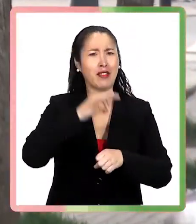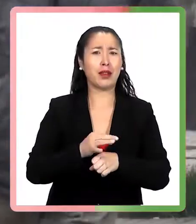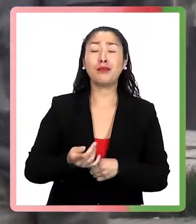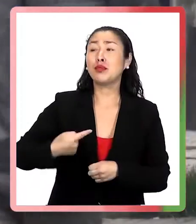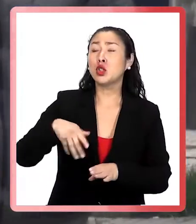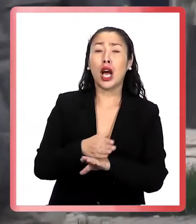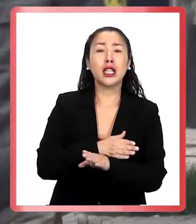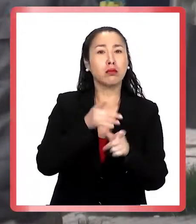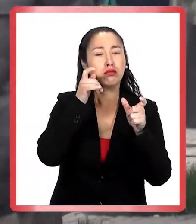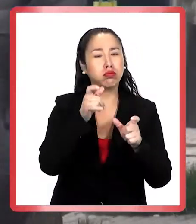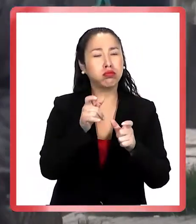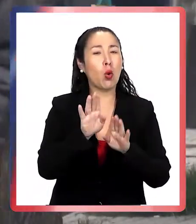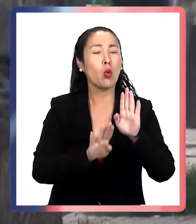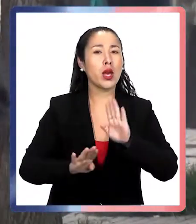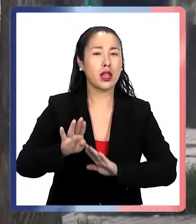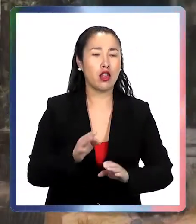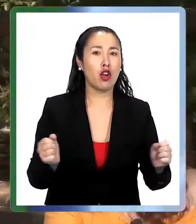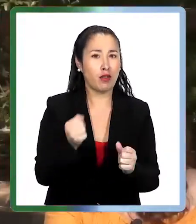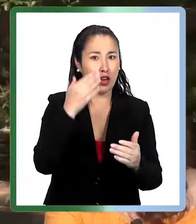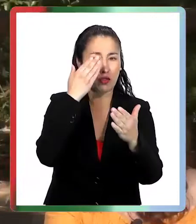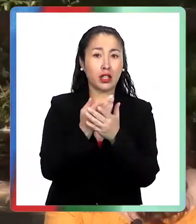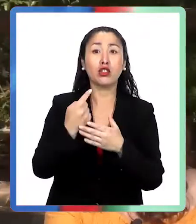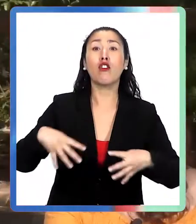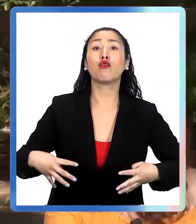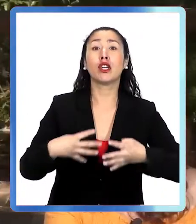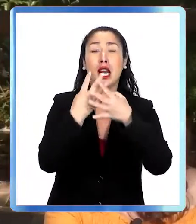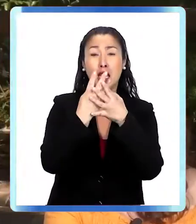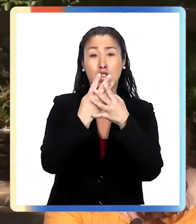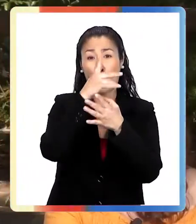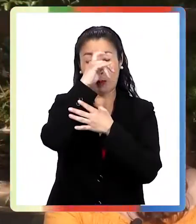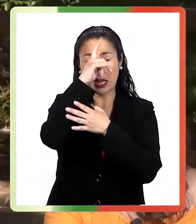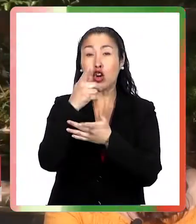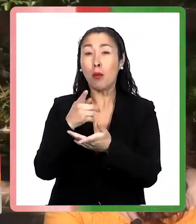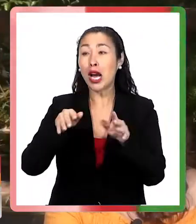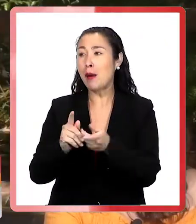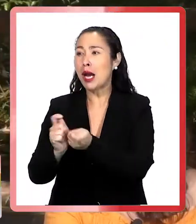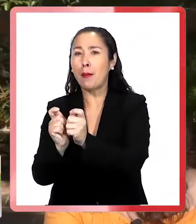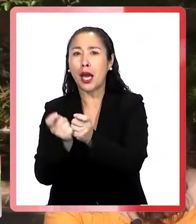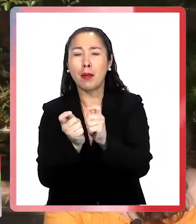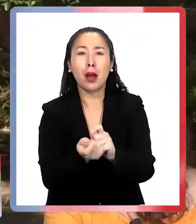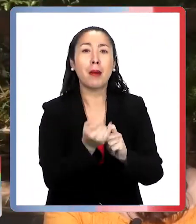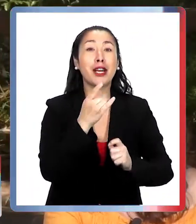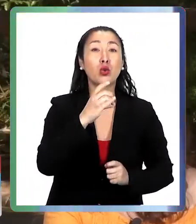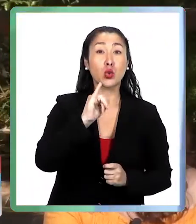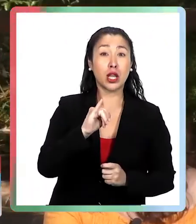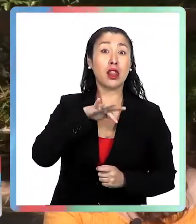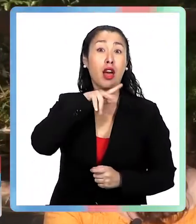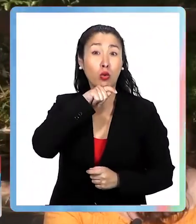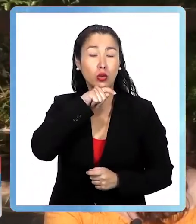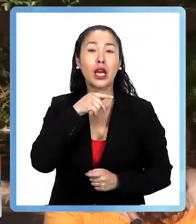tomando todas las medidas para enfrentar el invierno que viene, fortaleciendo nuestra red asistencial, con reconversión de camas para cuidados